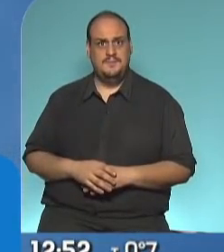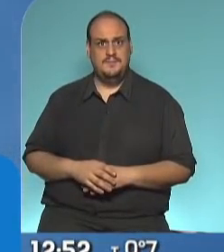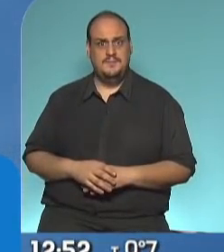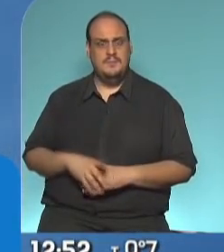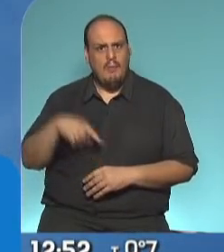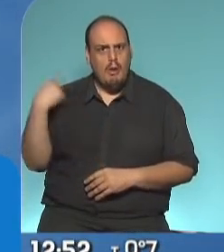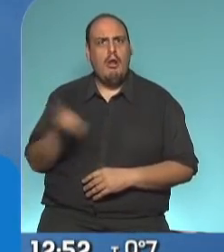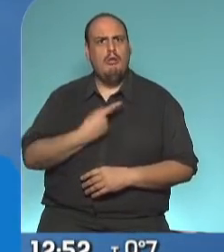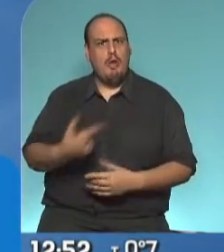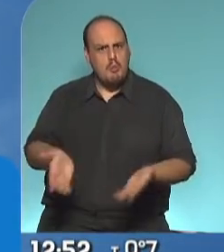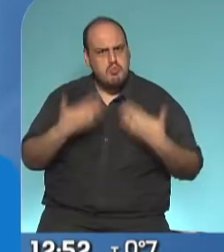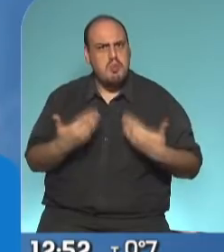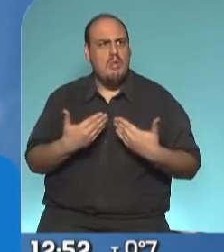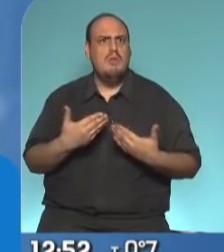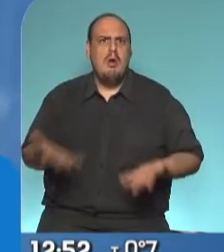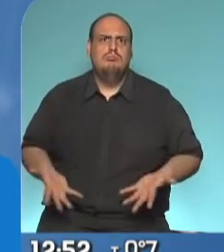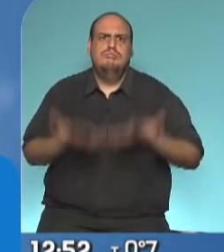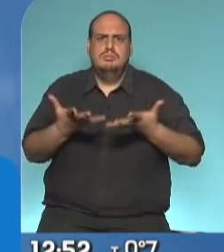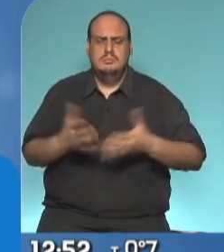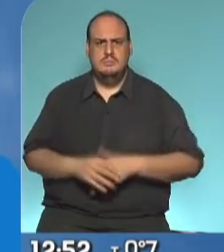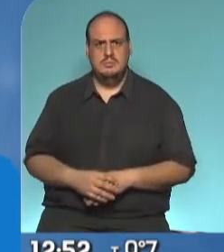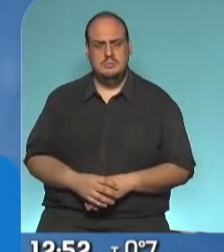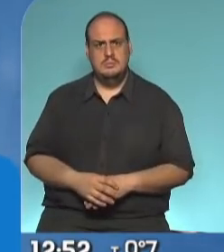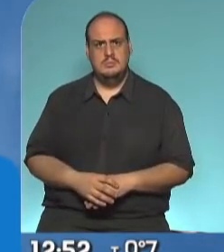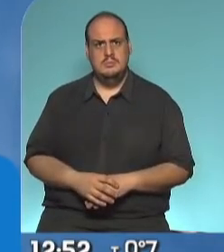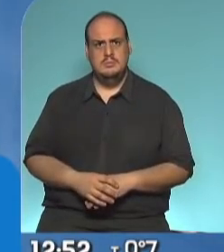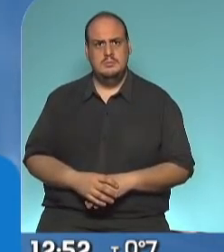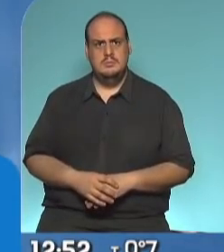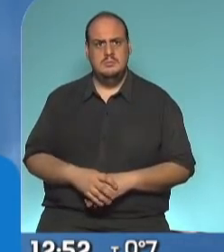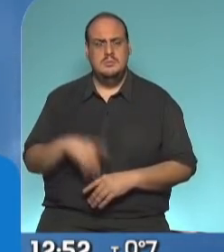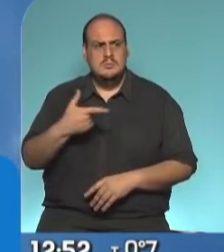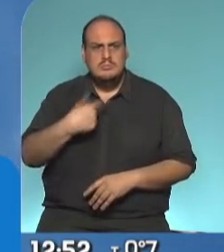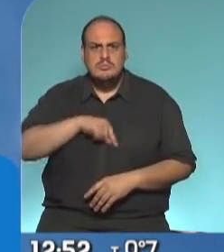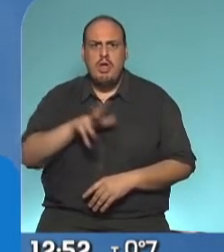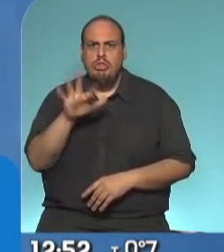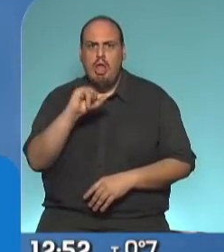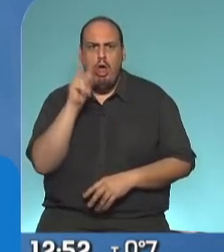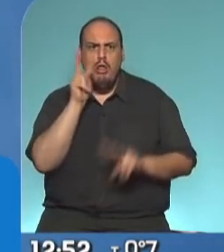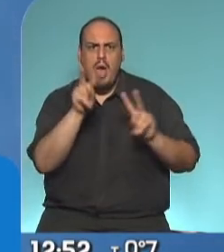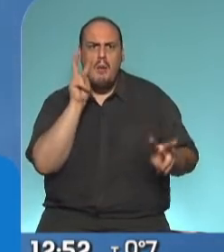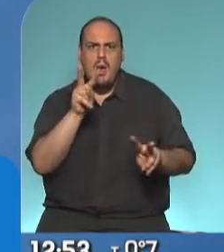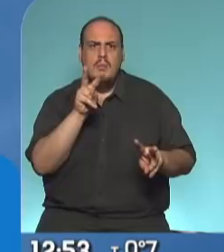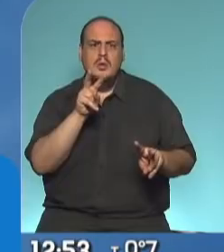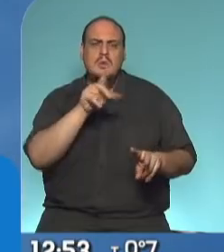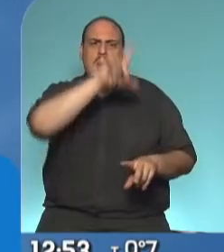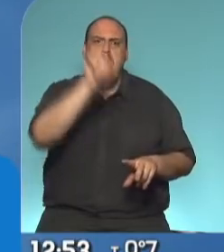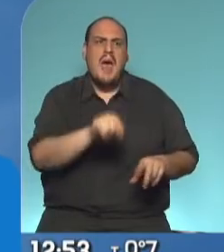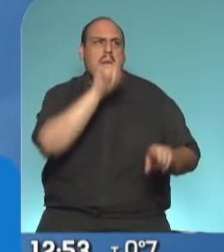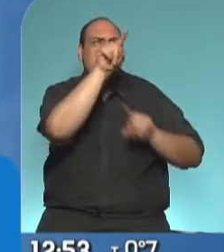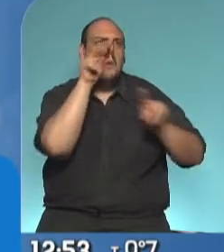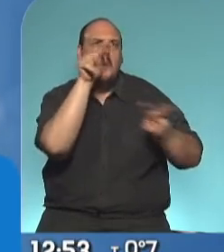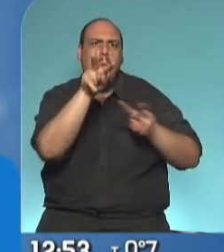Fuimos capaces de recuperarnos y todos los días vemos en cada rincón del país no sólo